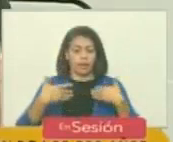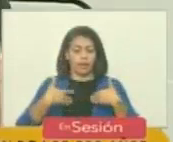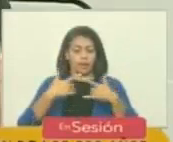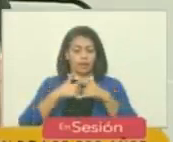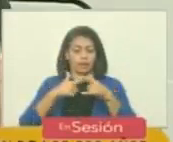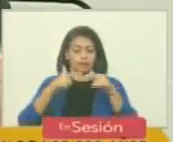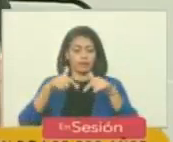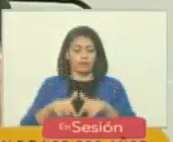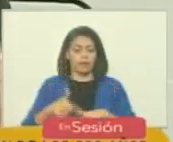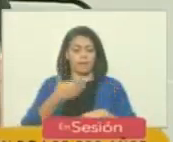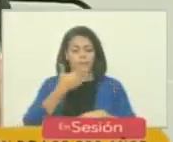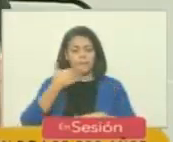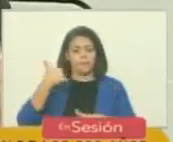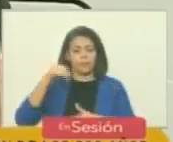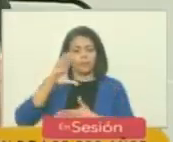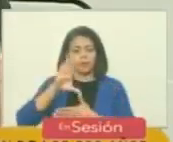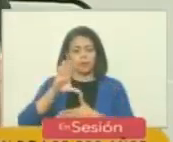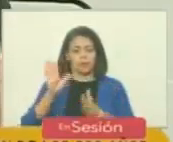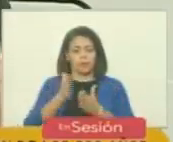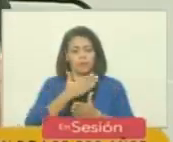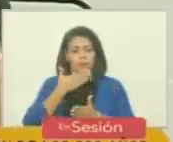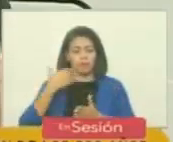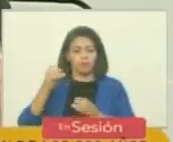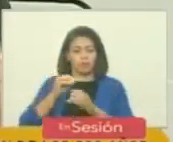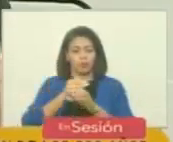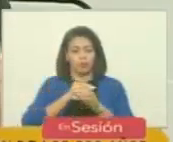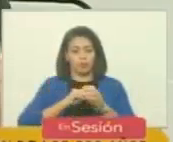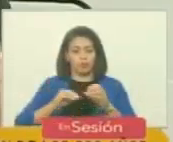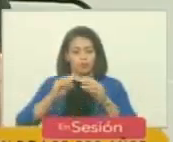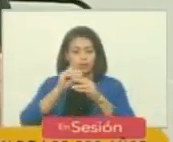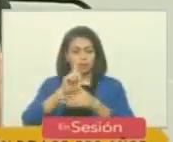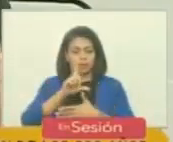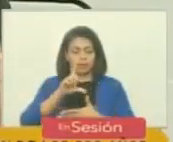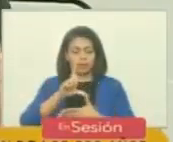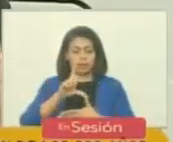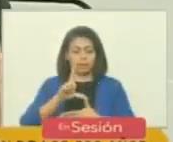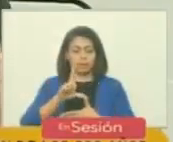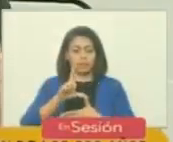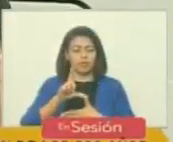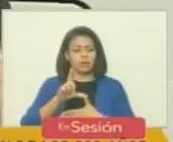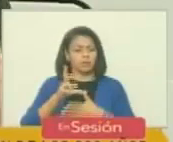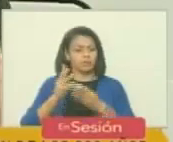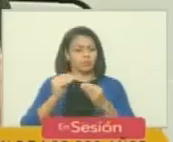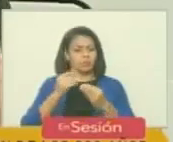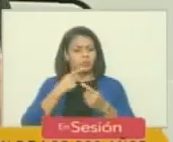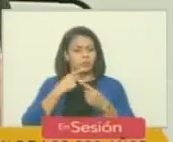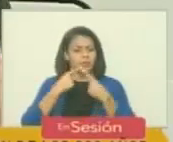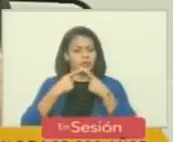mejor América en un mejor continente latinoamericano mucho se ha especulado